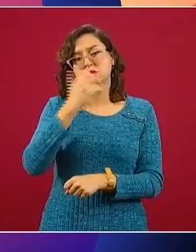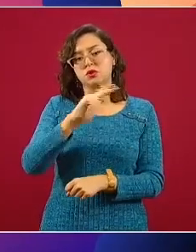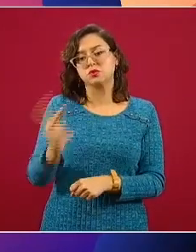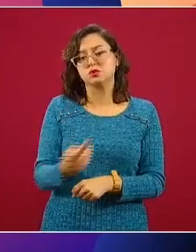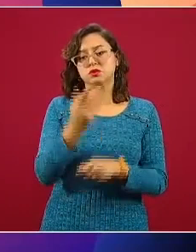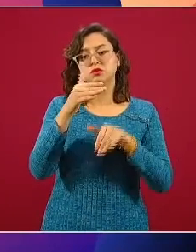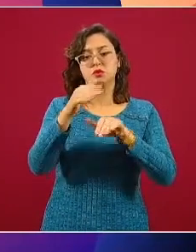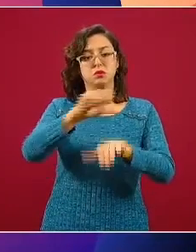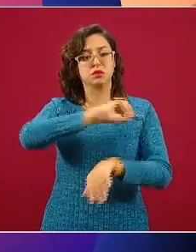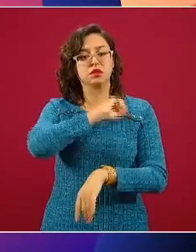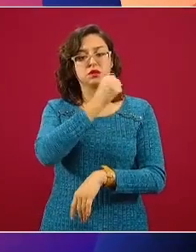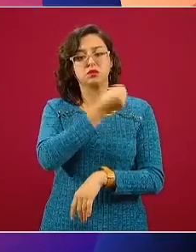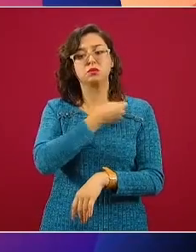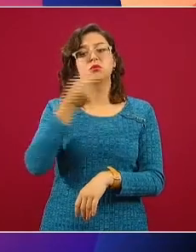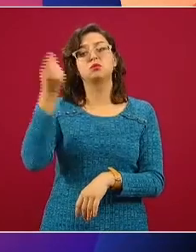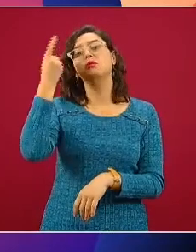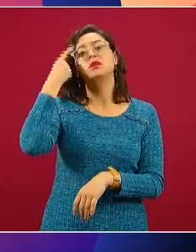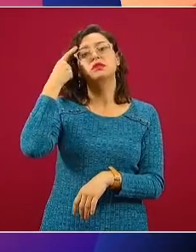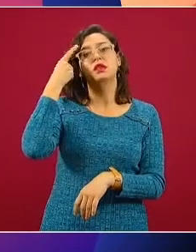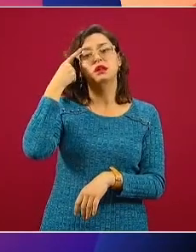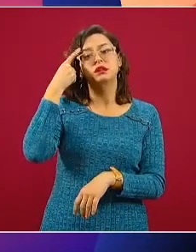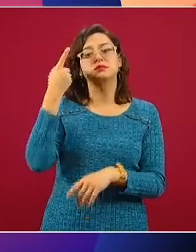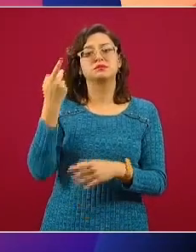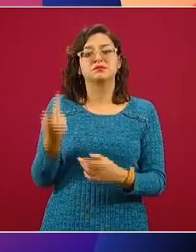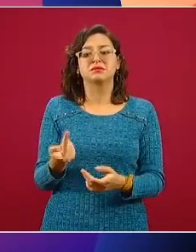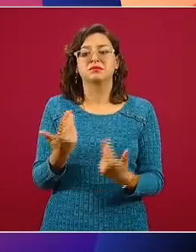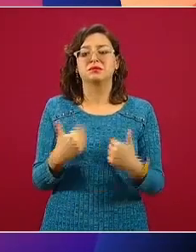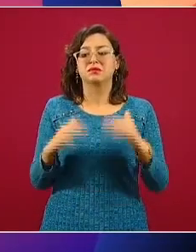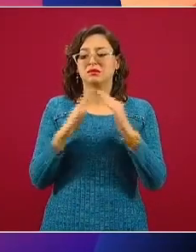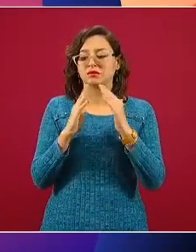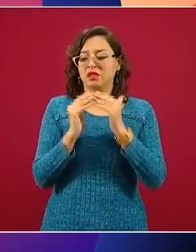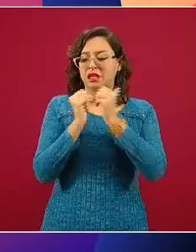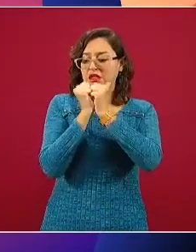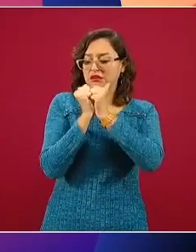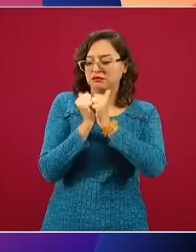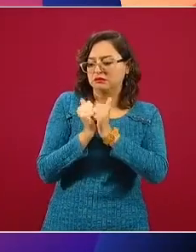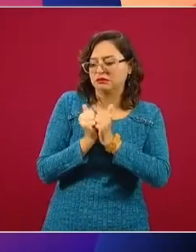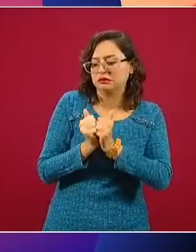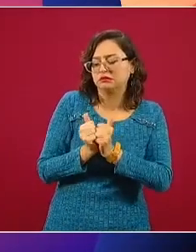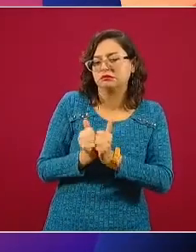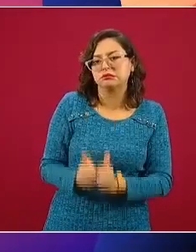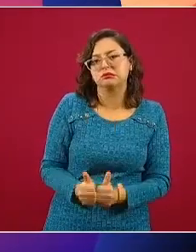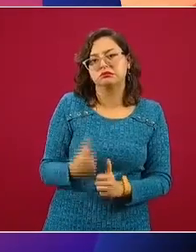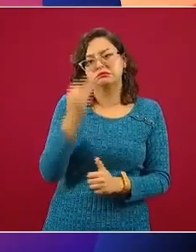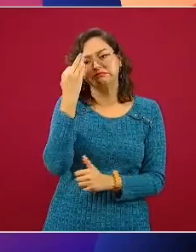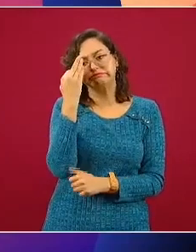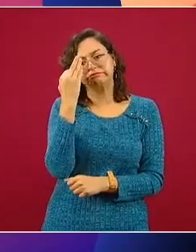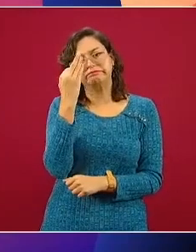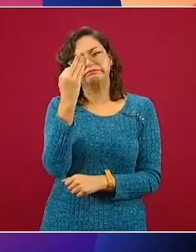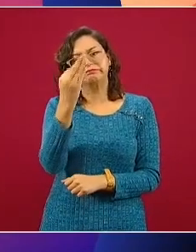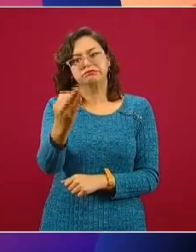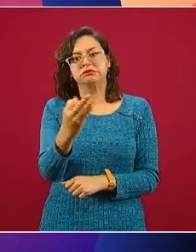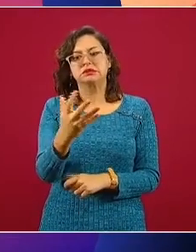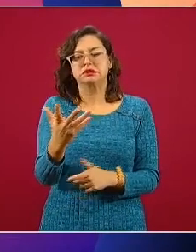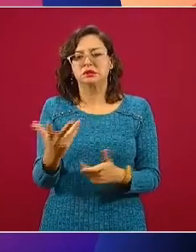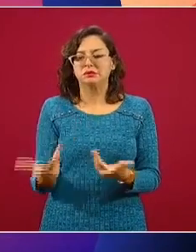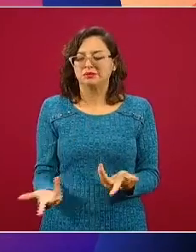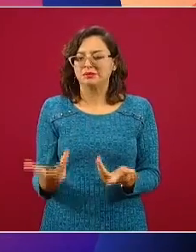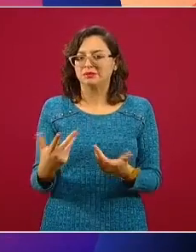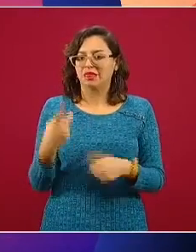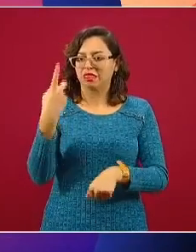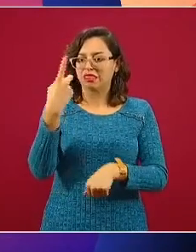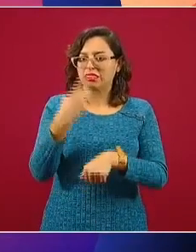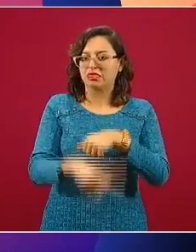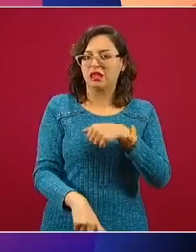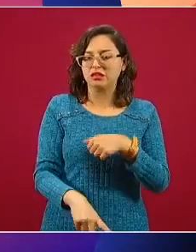¿Qué impactos van a quedar por el confinamiento provocado por el COVID-19? ¿Y cómo se va a apoyar a